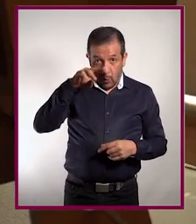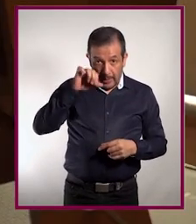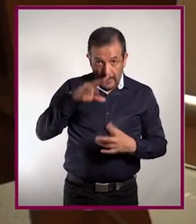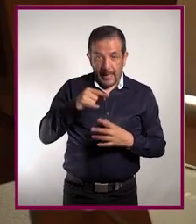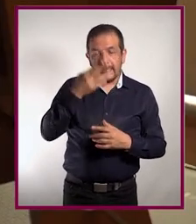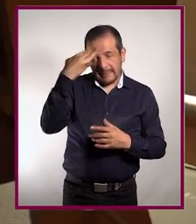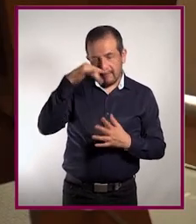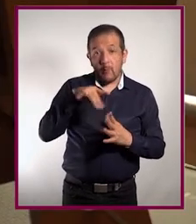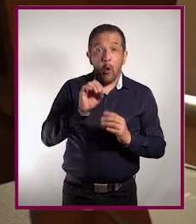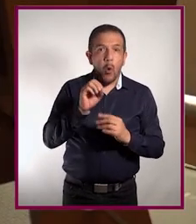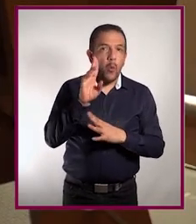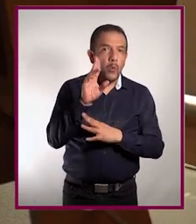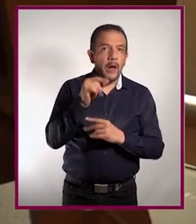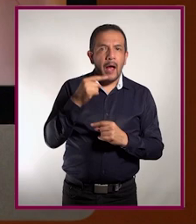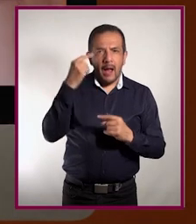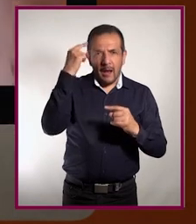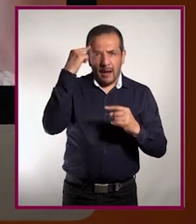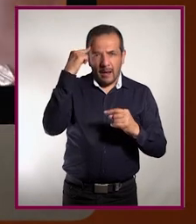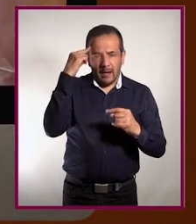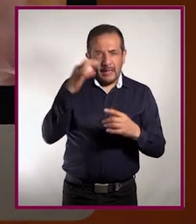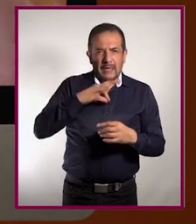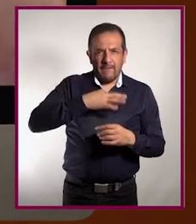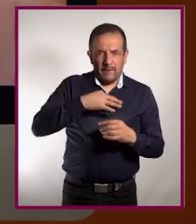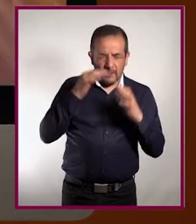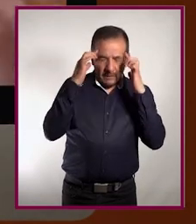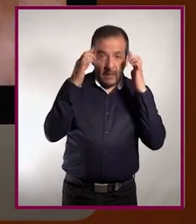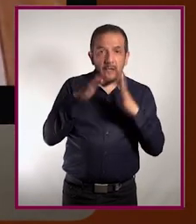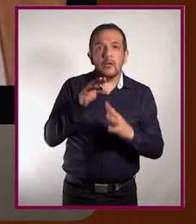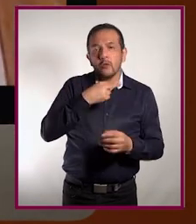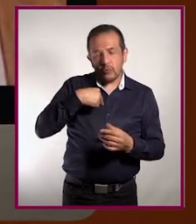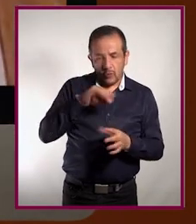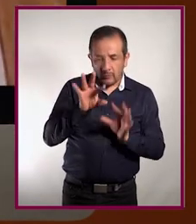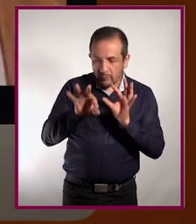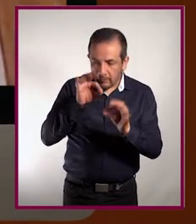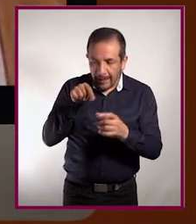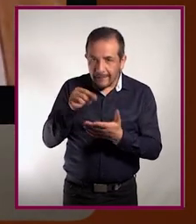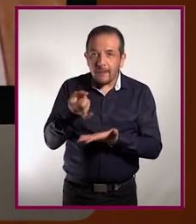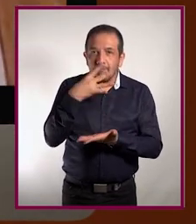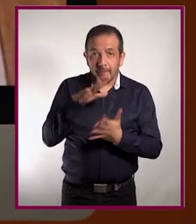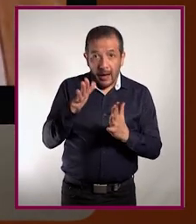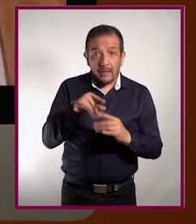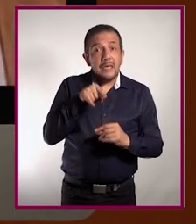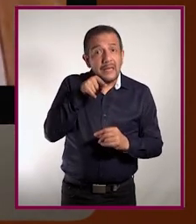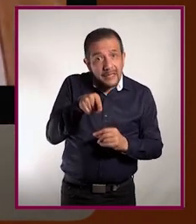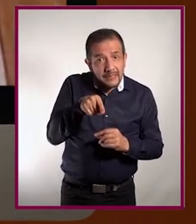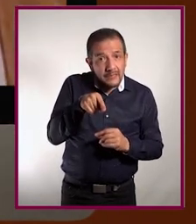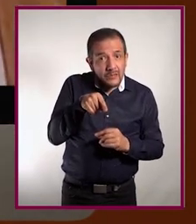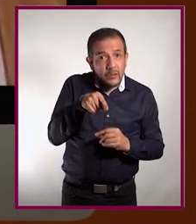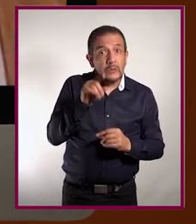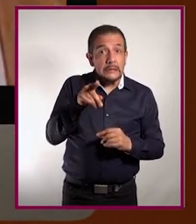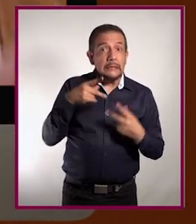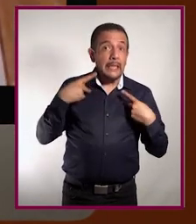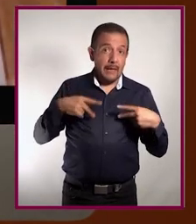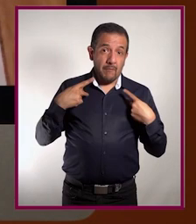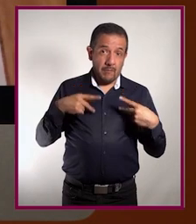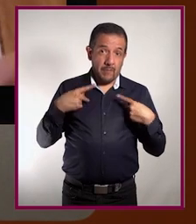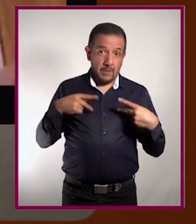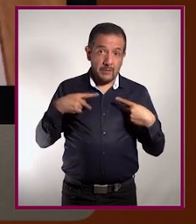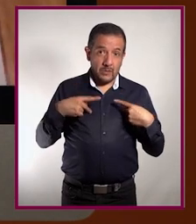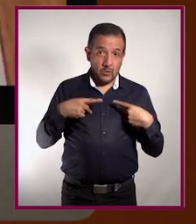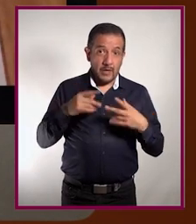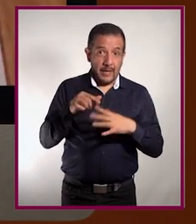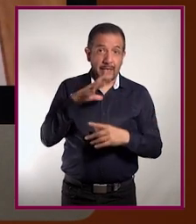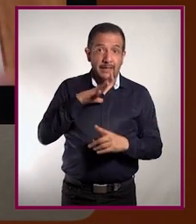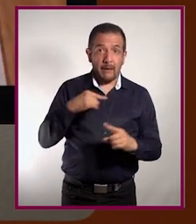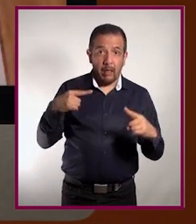sinusitis o si tiene una infección en la cabeza, vamos a escoger un antibiótico diferente. Y esto también se va a basar en si la persona tiene